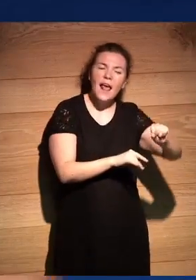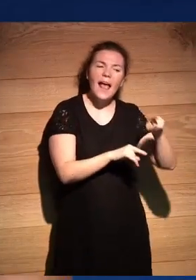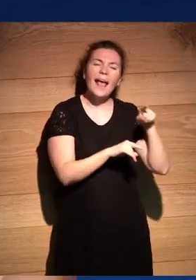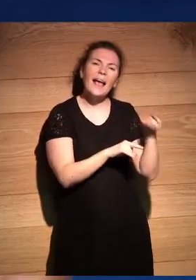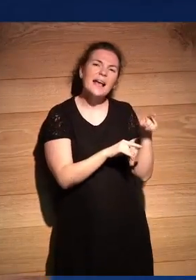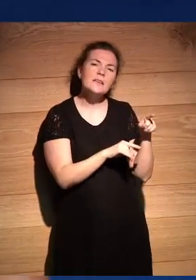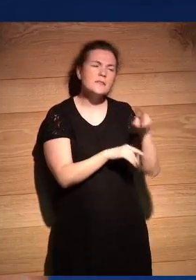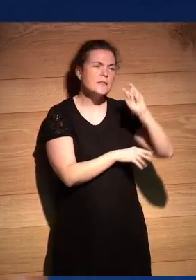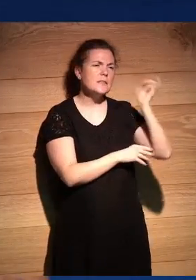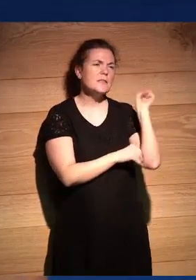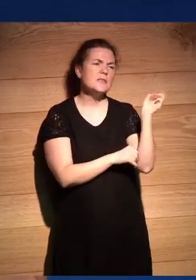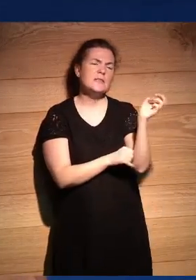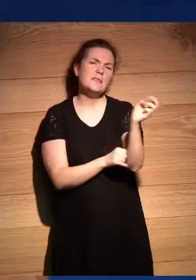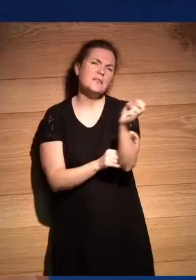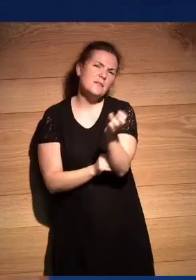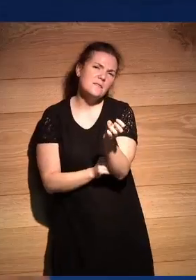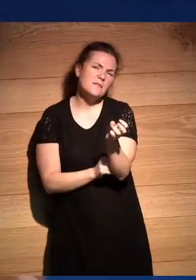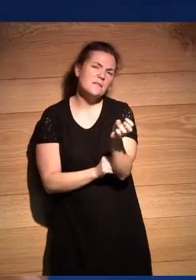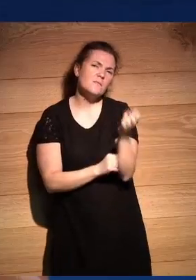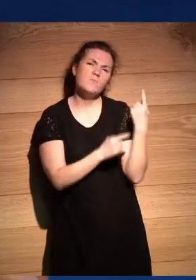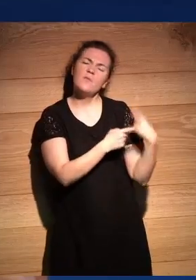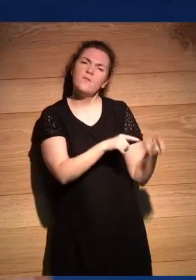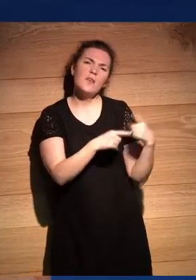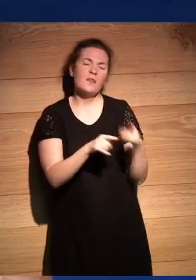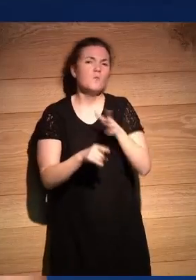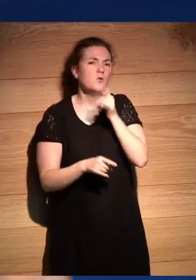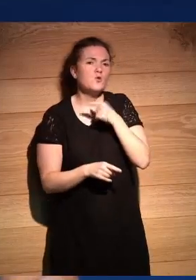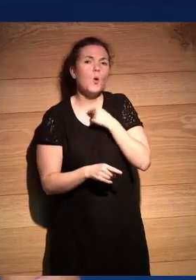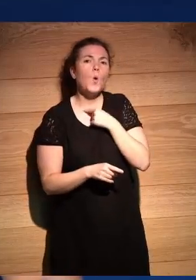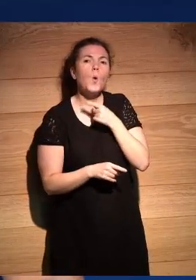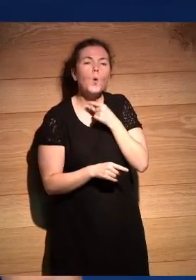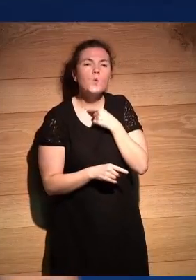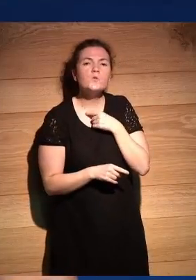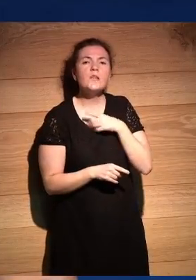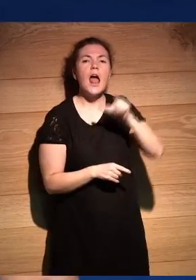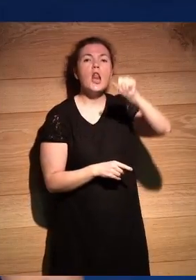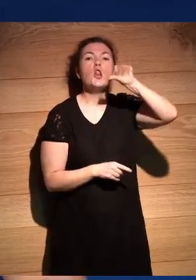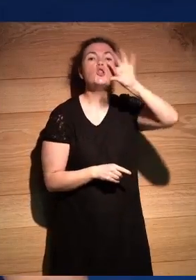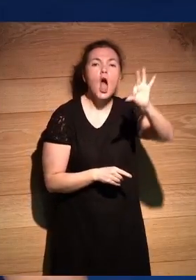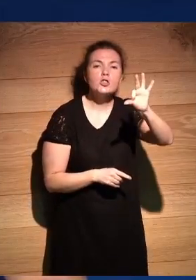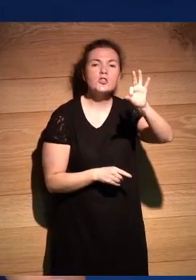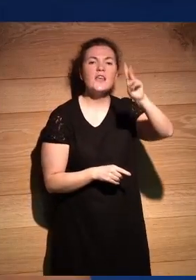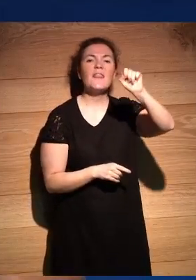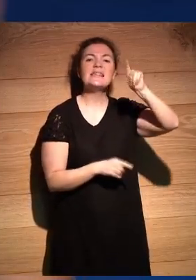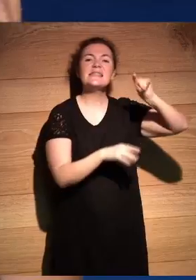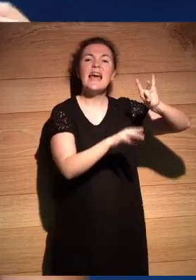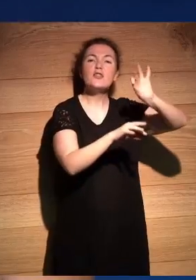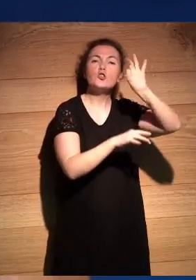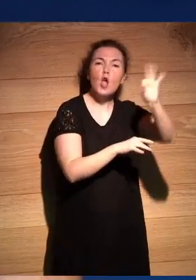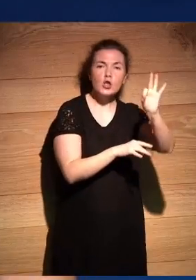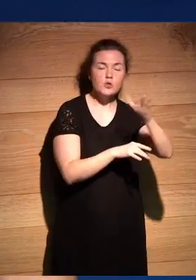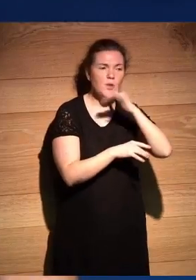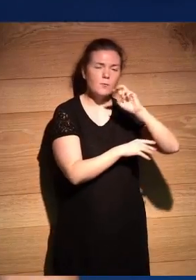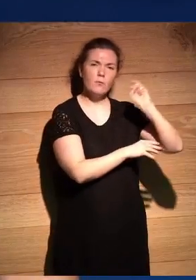es tan diverso por eso nos gusta el plural de hablar de los desiertos de Sonora porque hay tantos